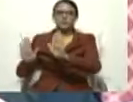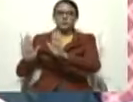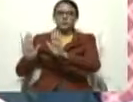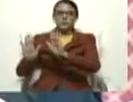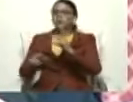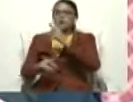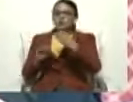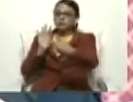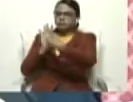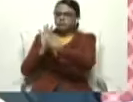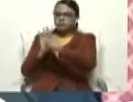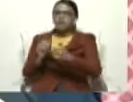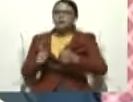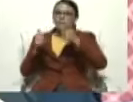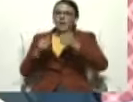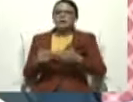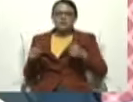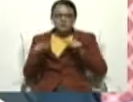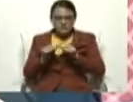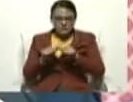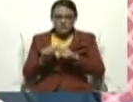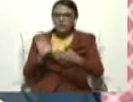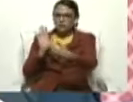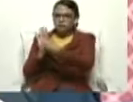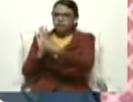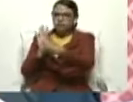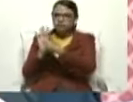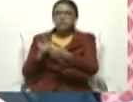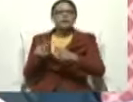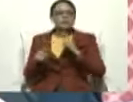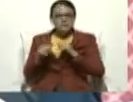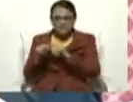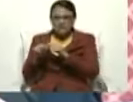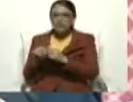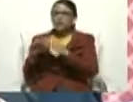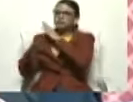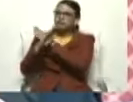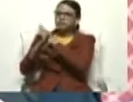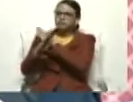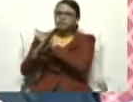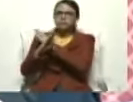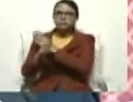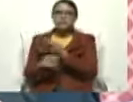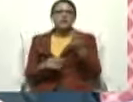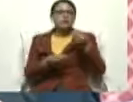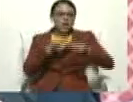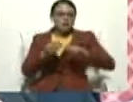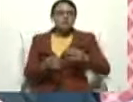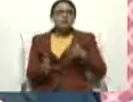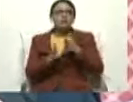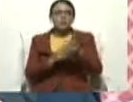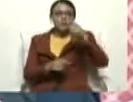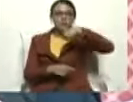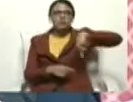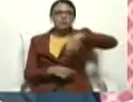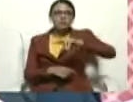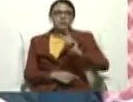el asedio e intervencionismo que ejercen sobre nuestra querida patria Venezuela.